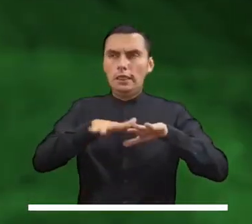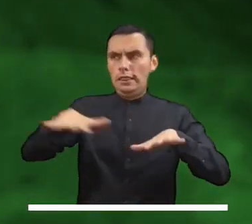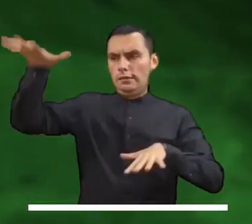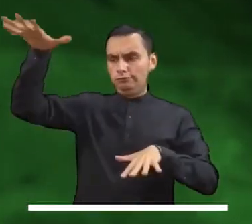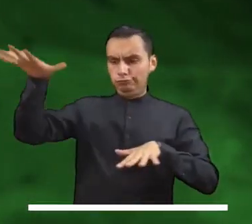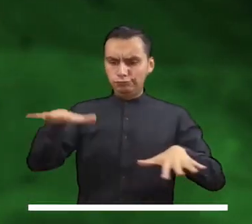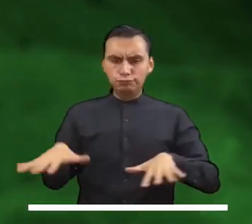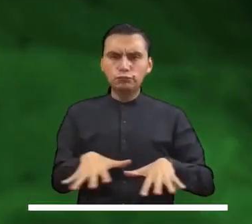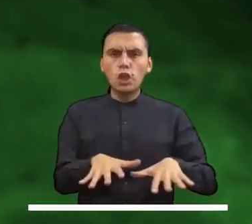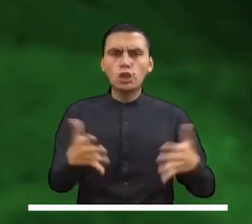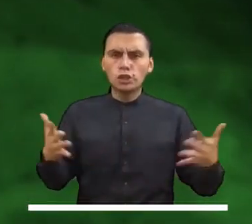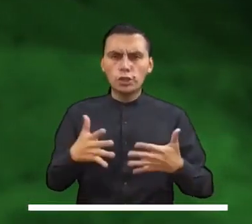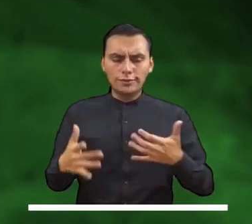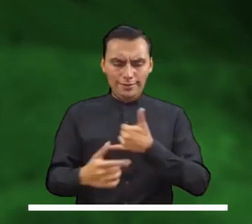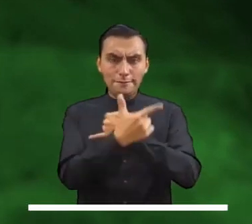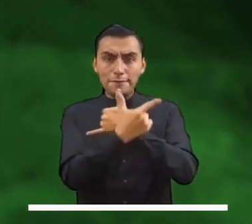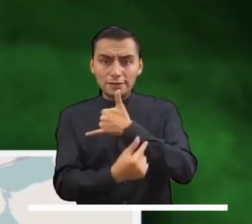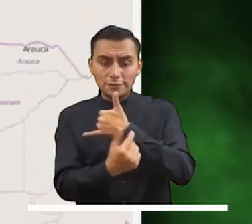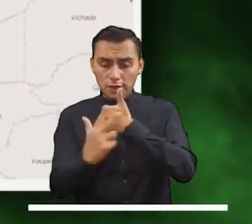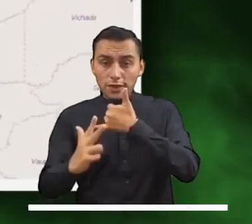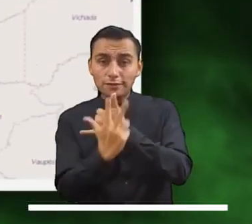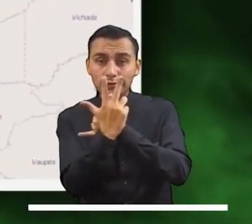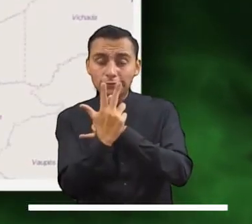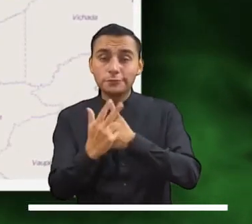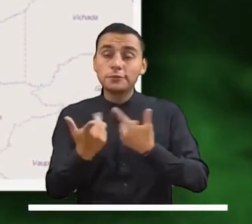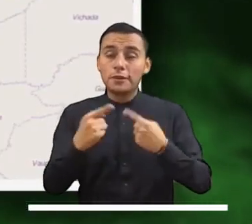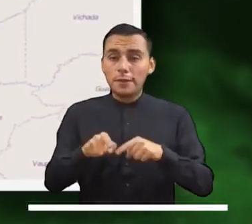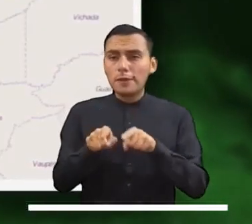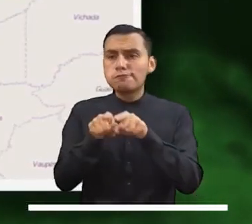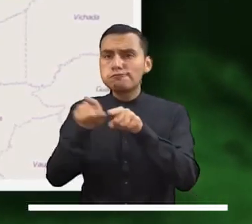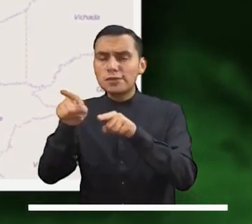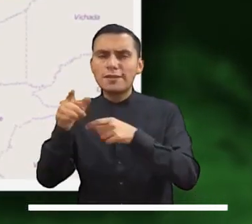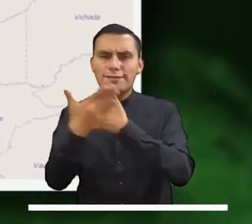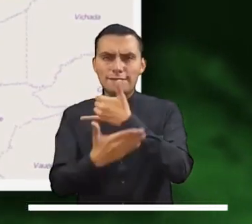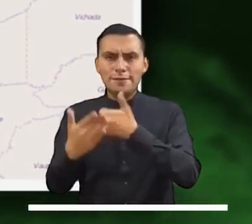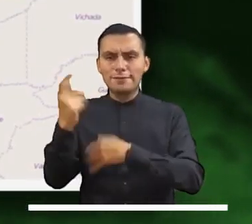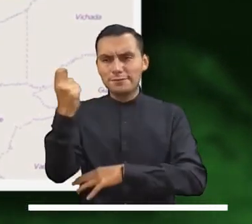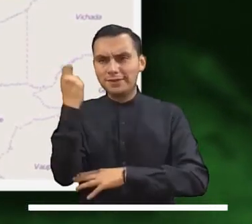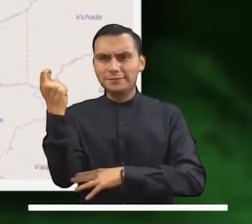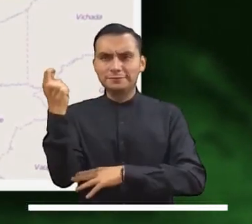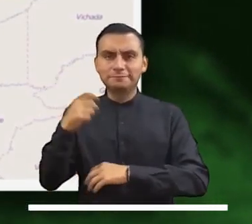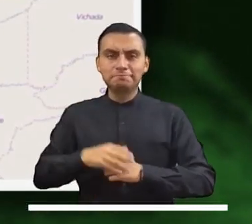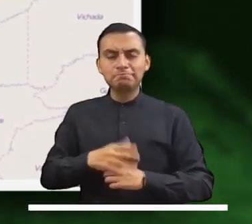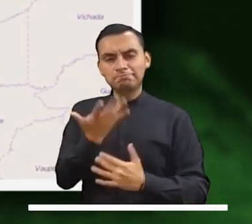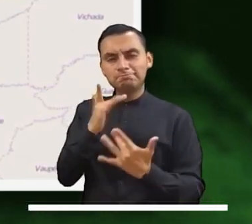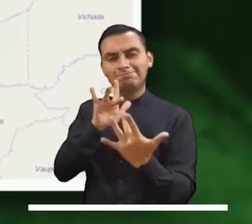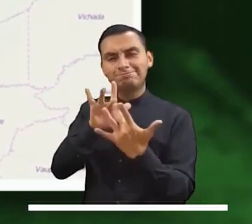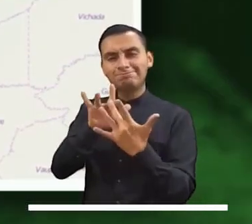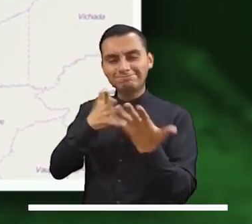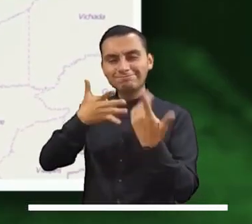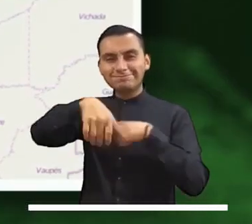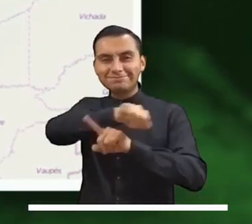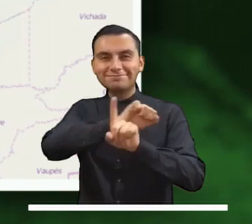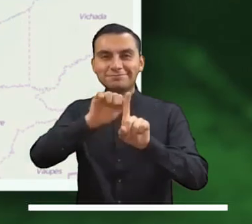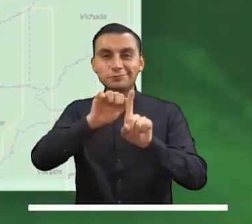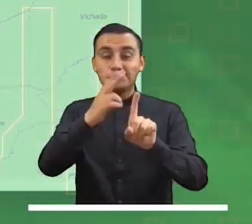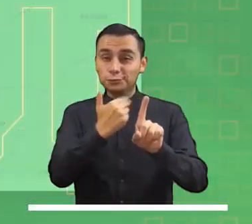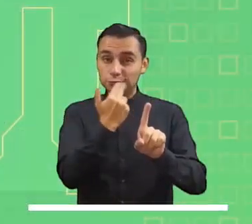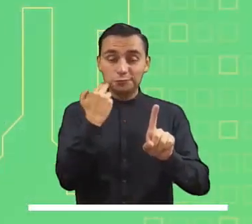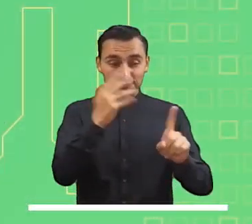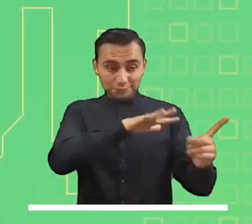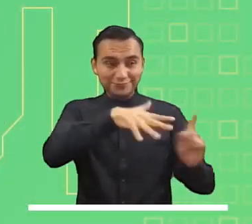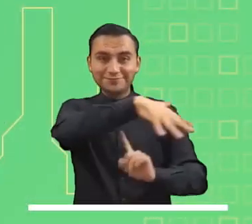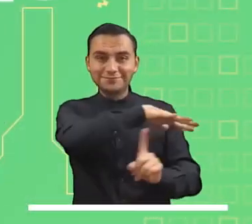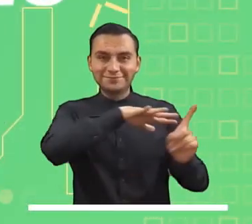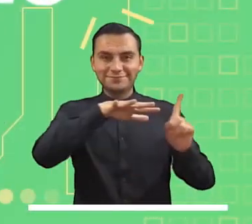Alerta roja por probables deslizamientos de tierra en las regiones Pacífica y Andina, así como en el departamento de Meta.